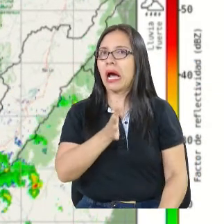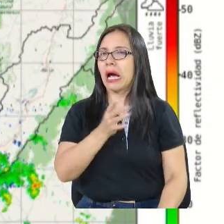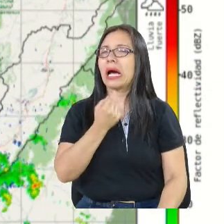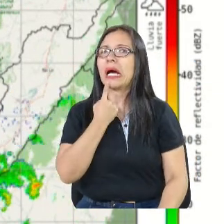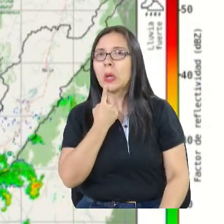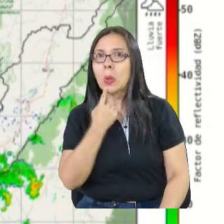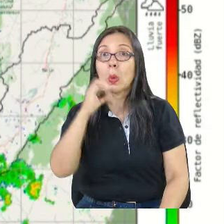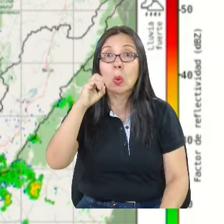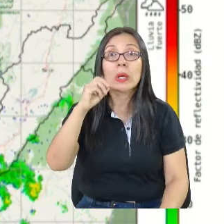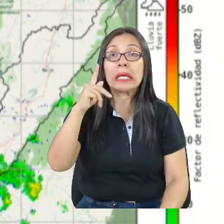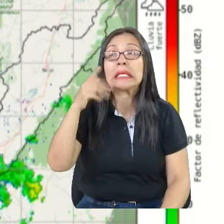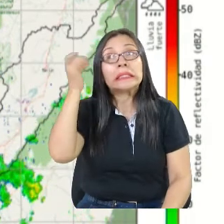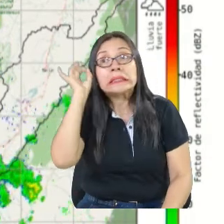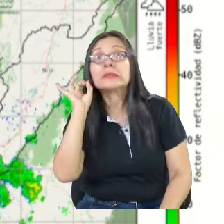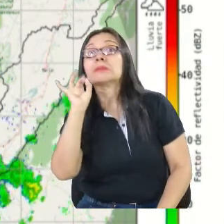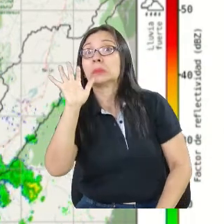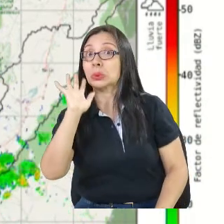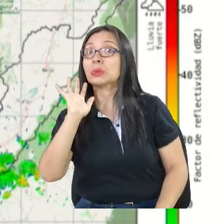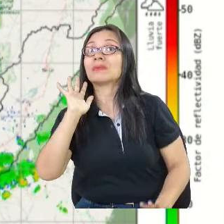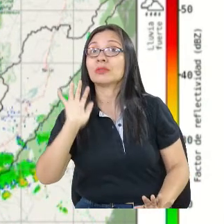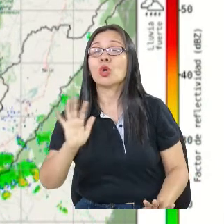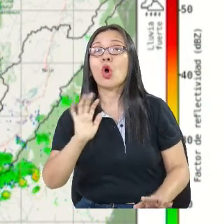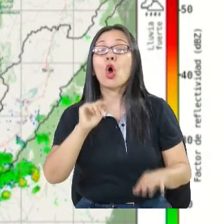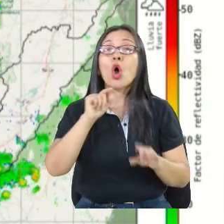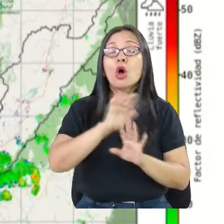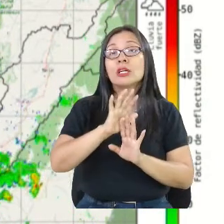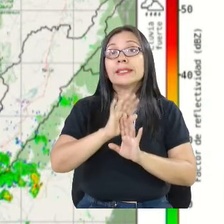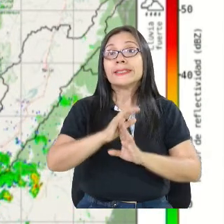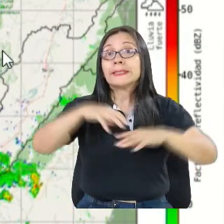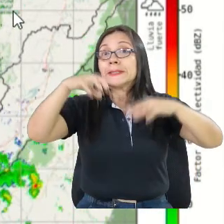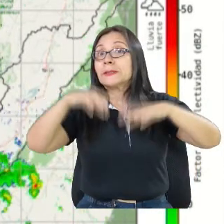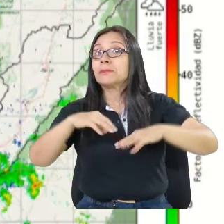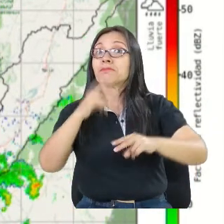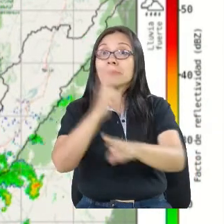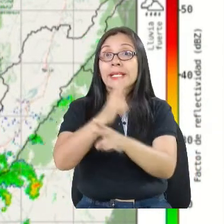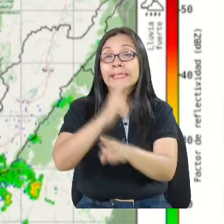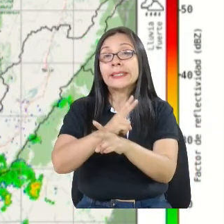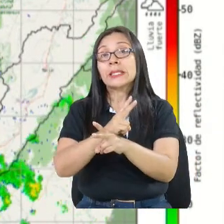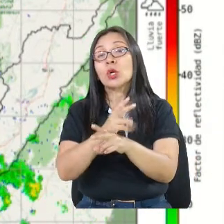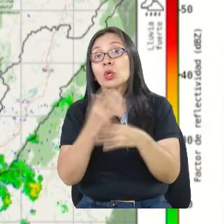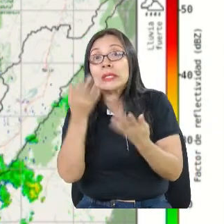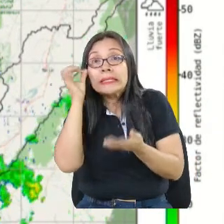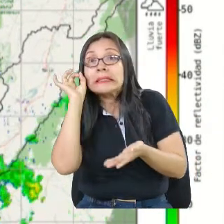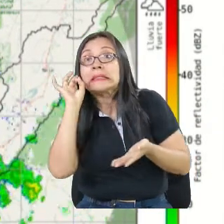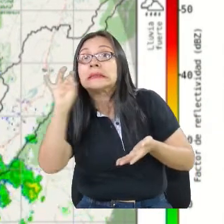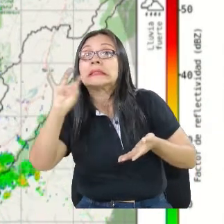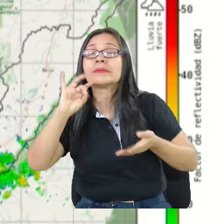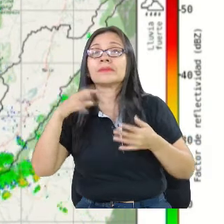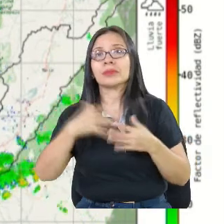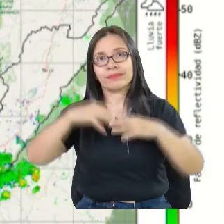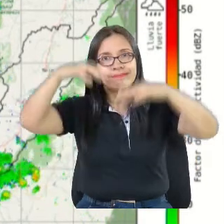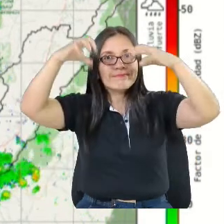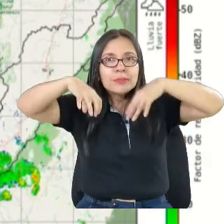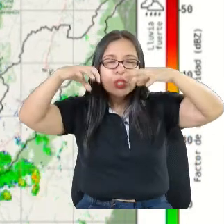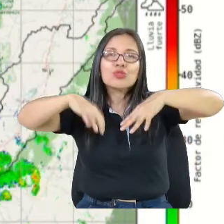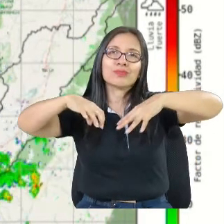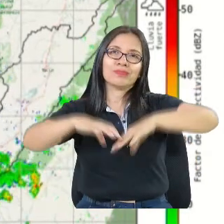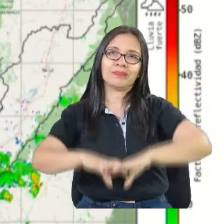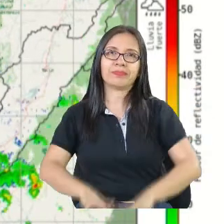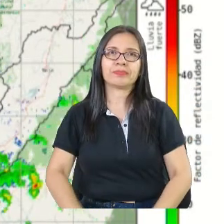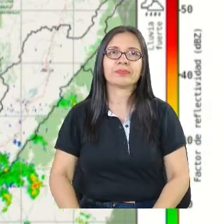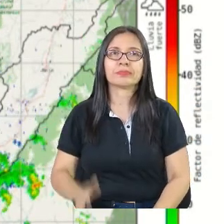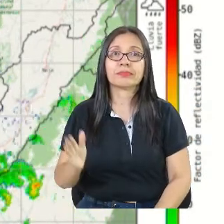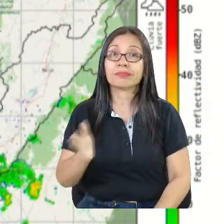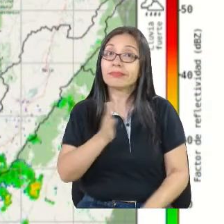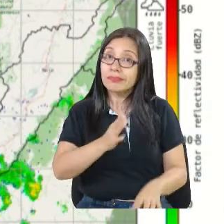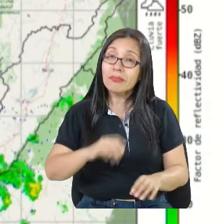en este momento tenemos nubosidad y que tenemos una probabilidad alta de lluvias. Entonces, lo mismo a este lado vemos